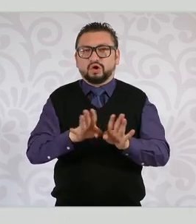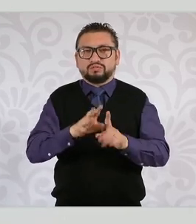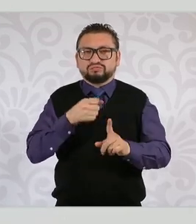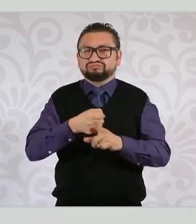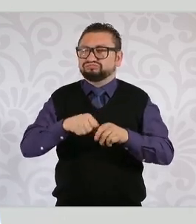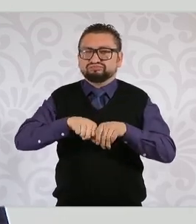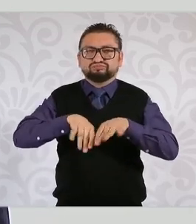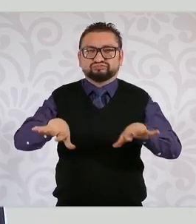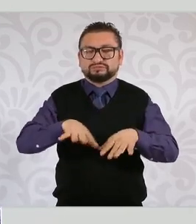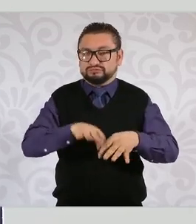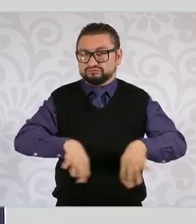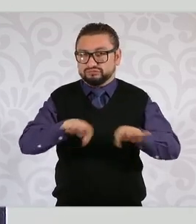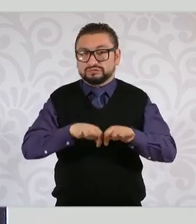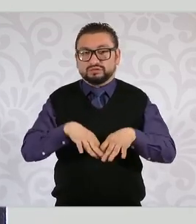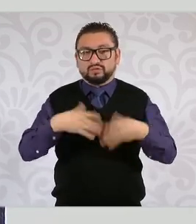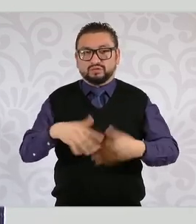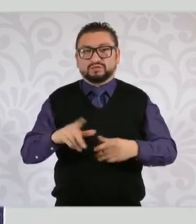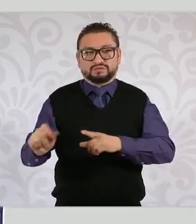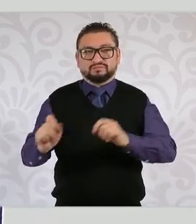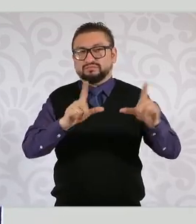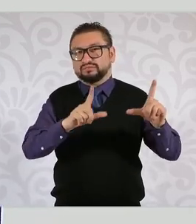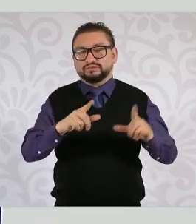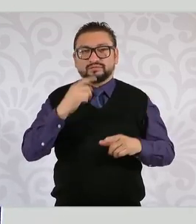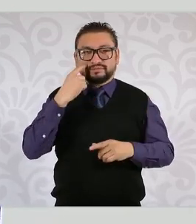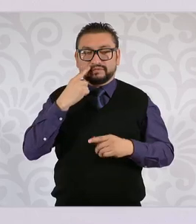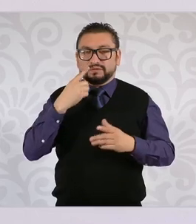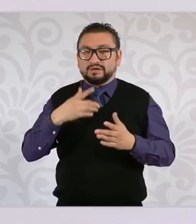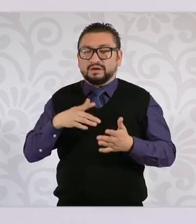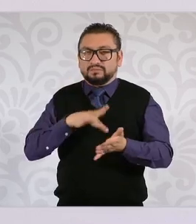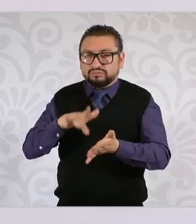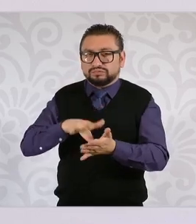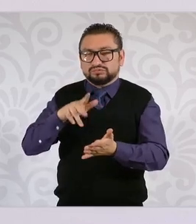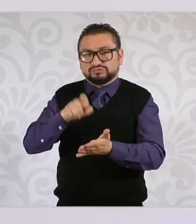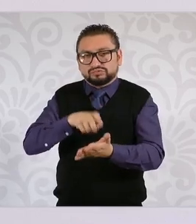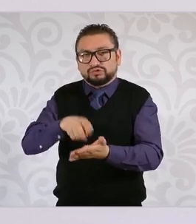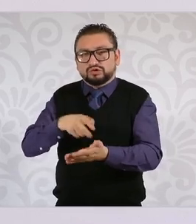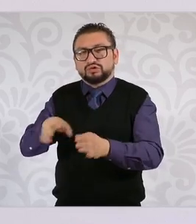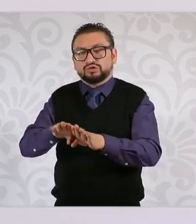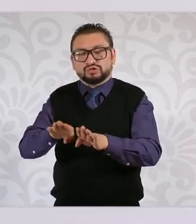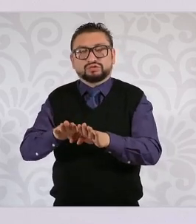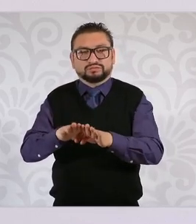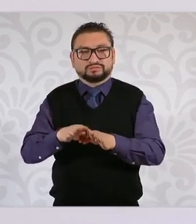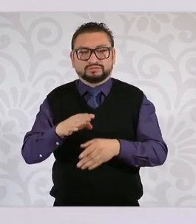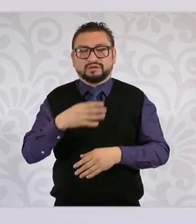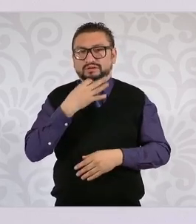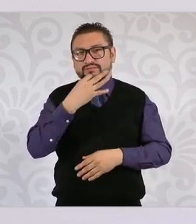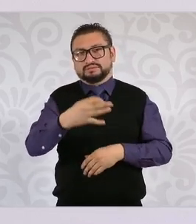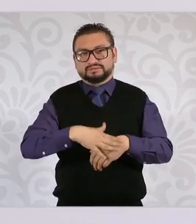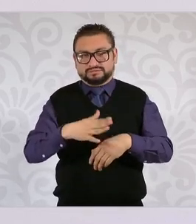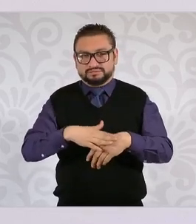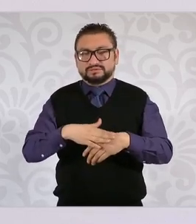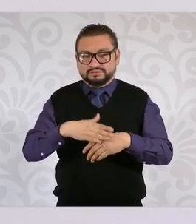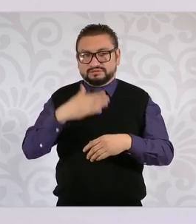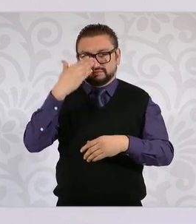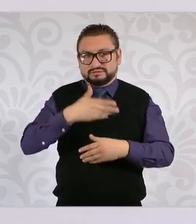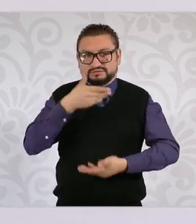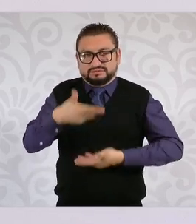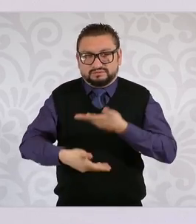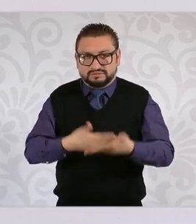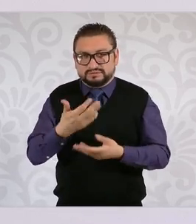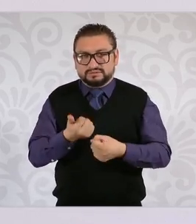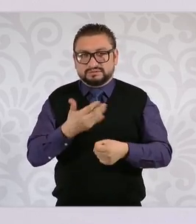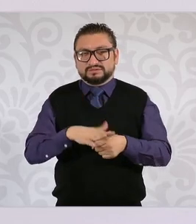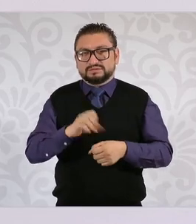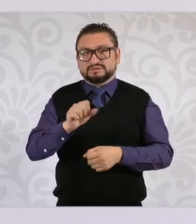la iniciativa de reforma, tenemos que mencionar que según datos del Servicio de Administración